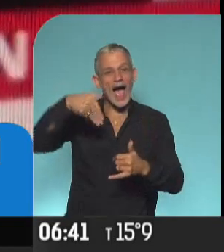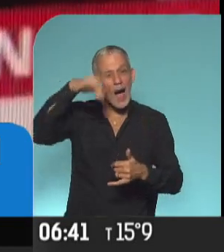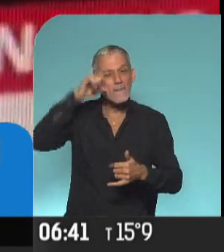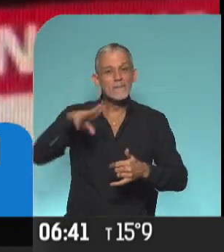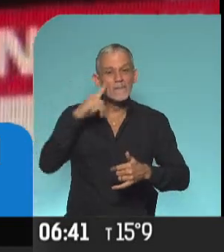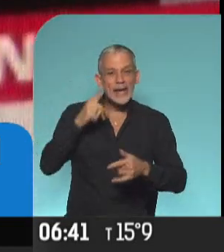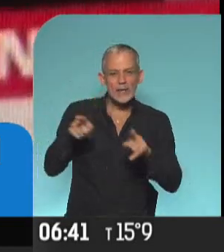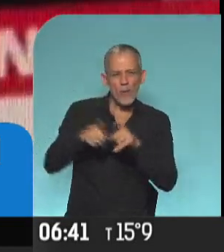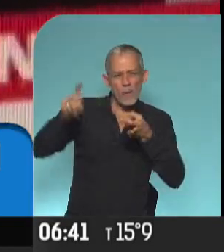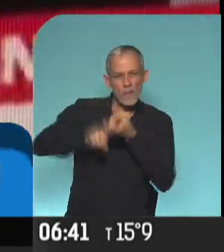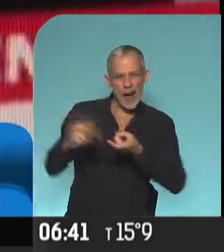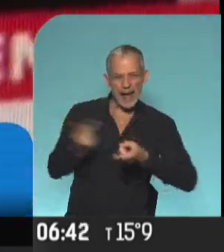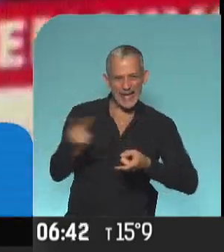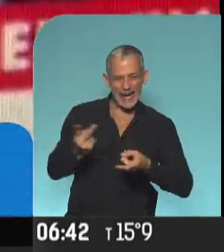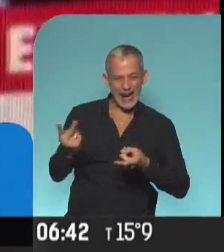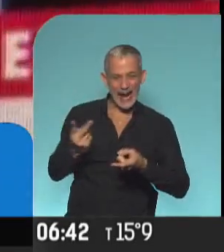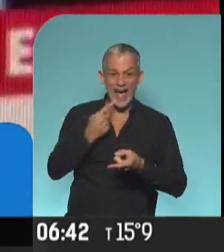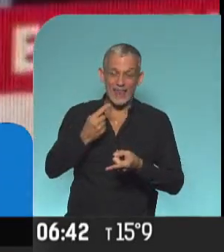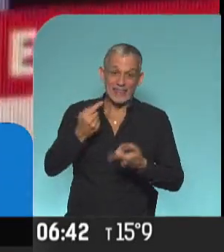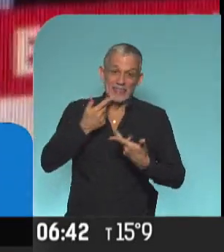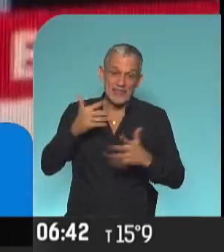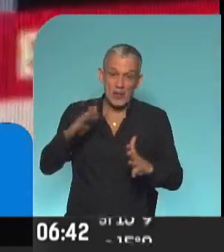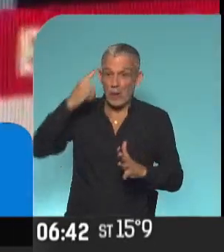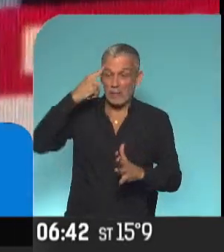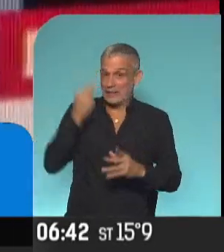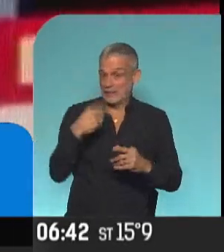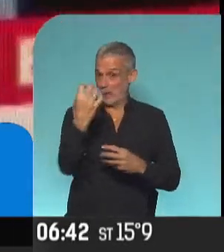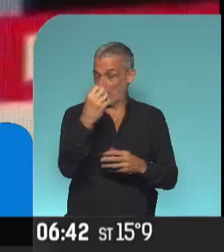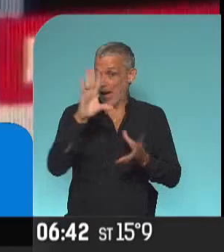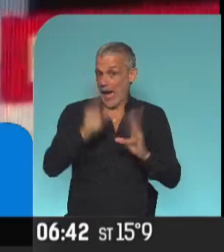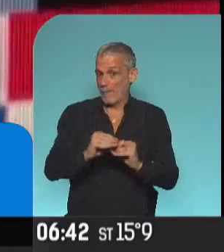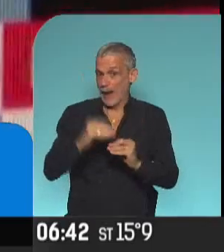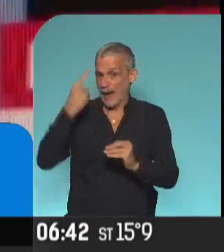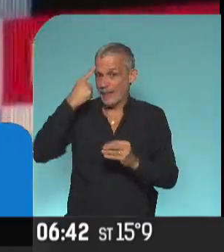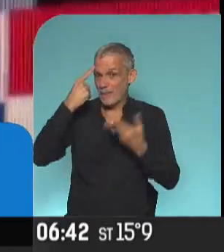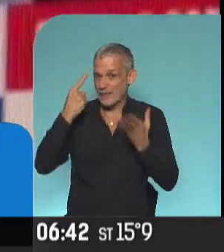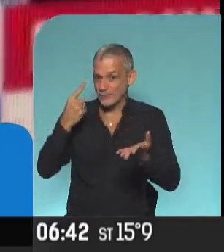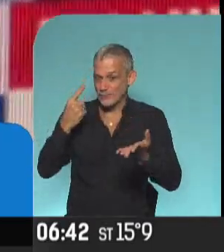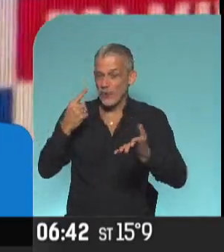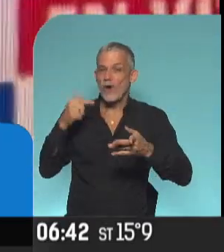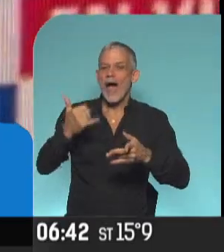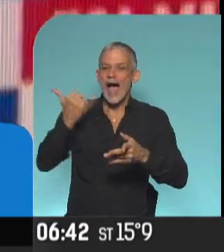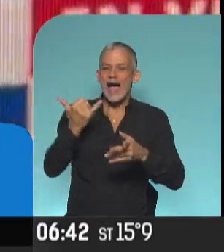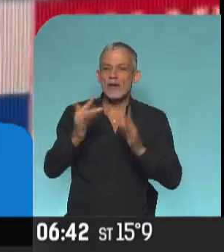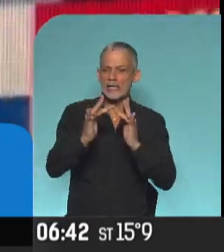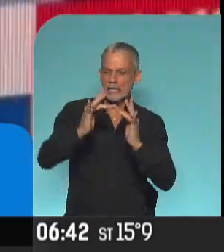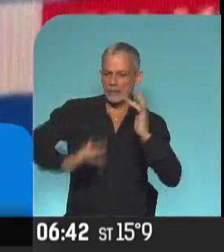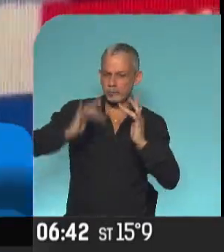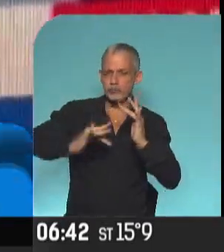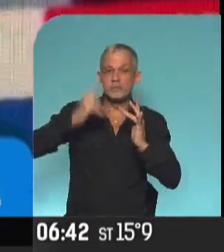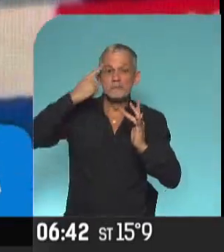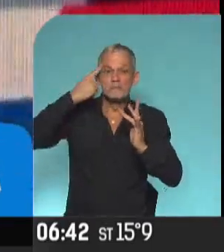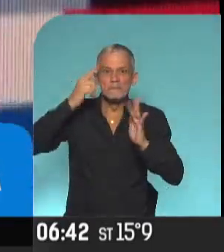a su pareja, según dijo, pensaba estaba apagada justamente la Cámara por una conexión deficiente